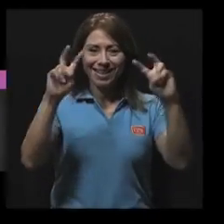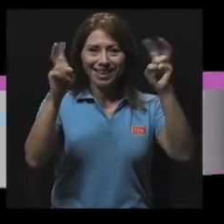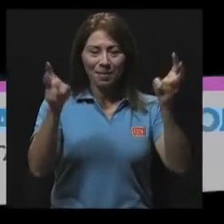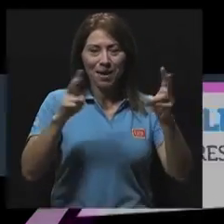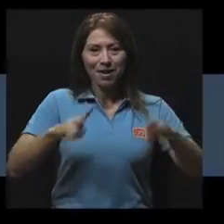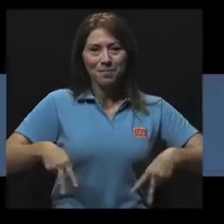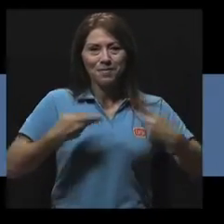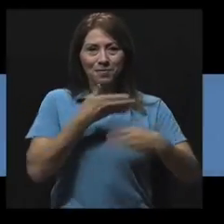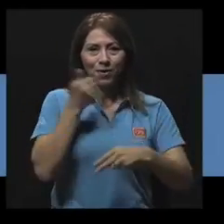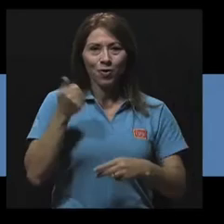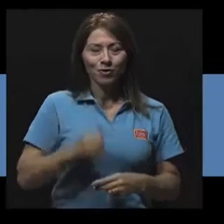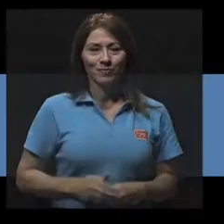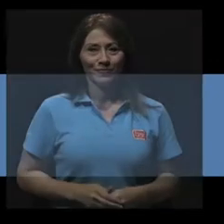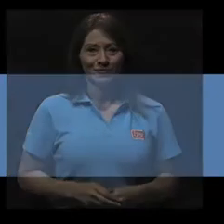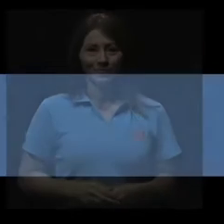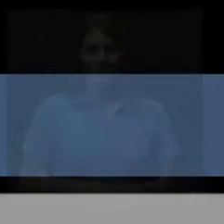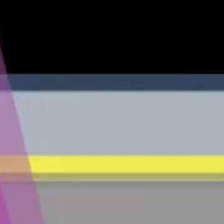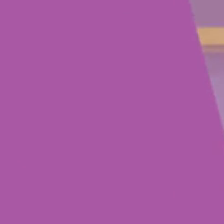este tema en Vivir Mejor.